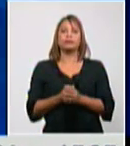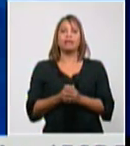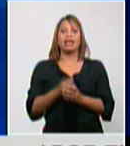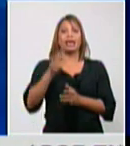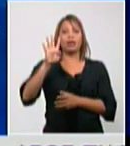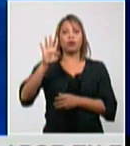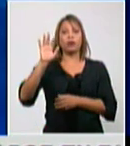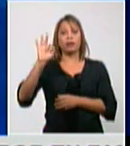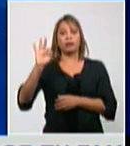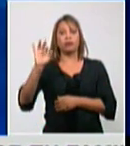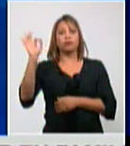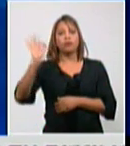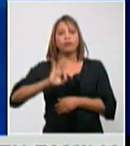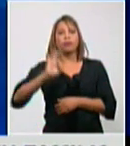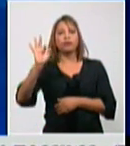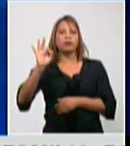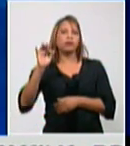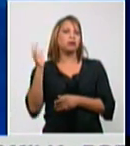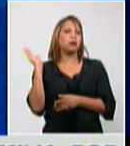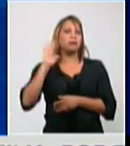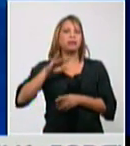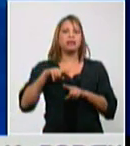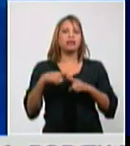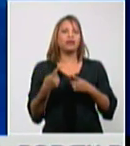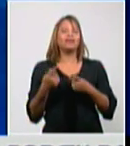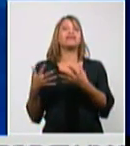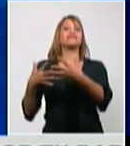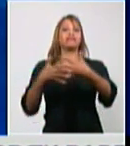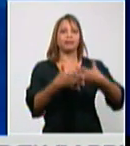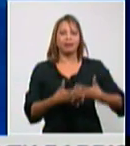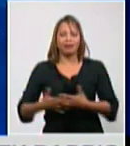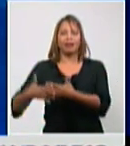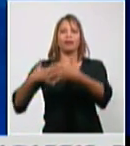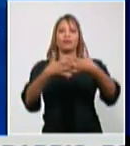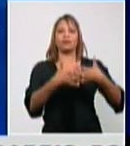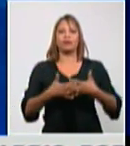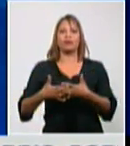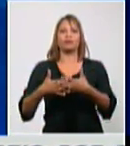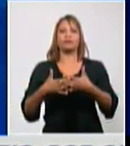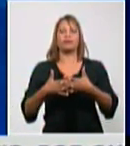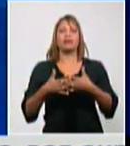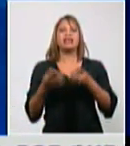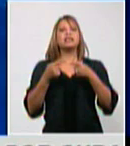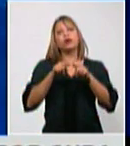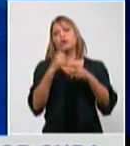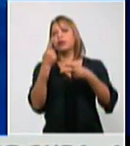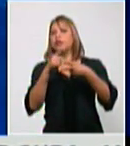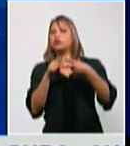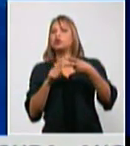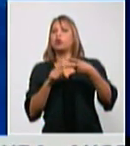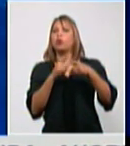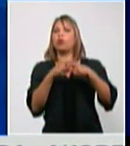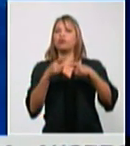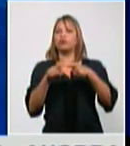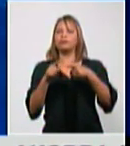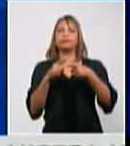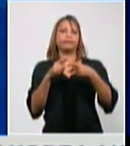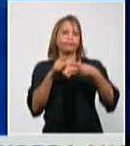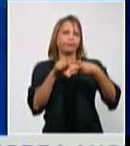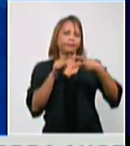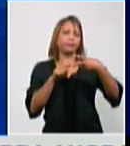% proceden de los Estados Unidos de Norteamérica se unen dos cosas que es el el